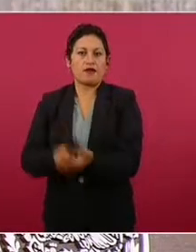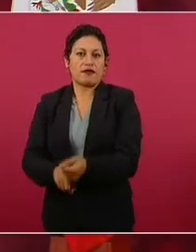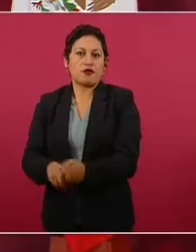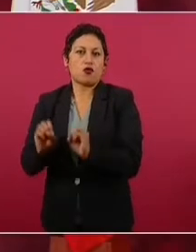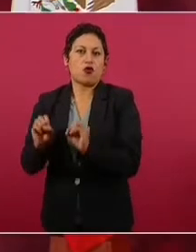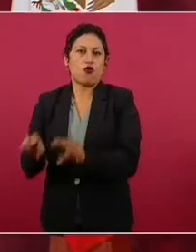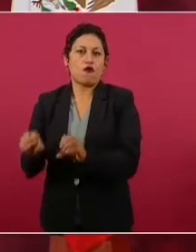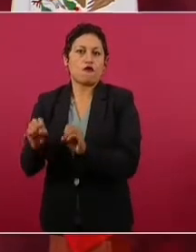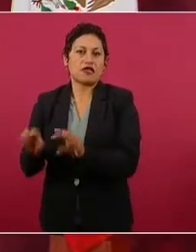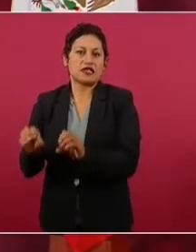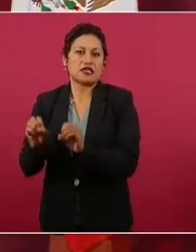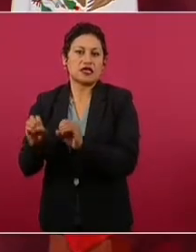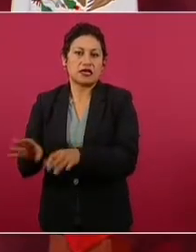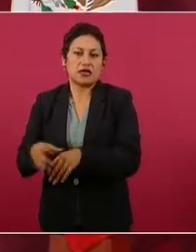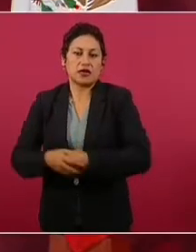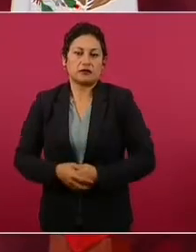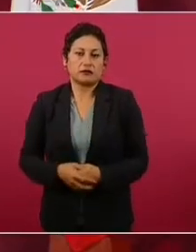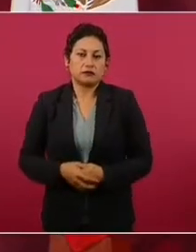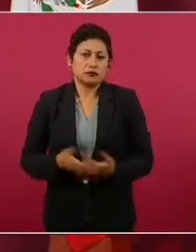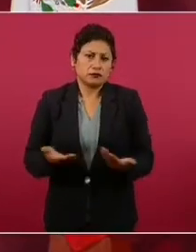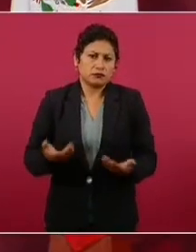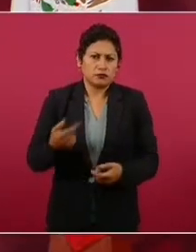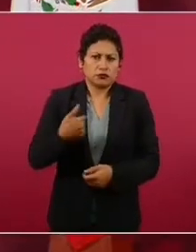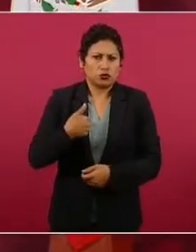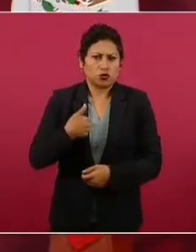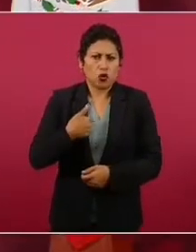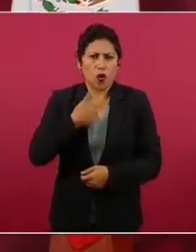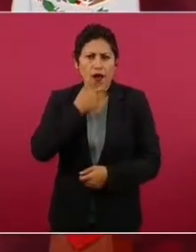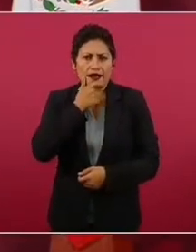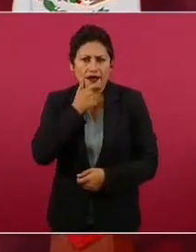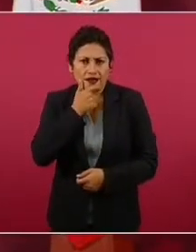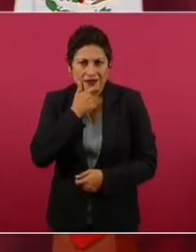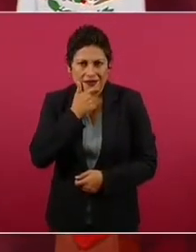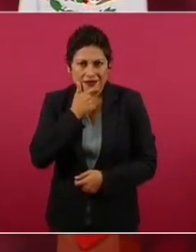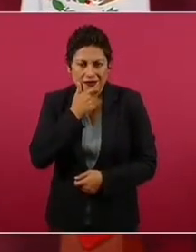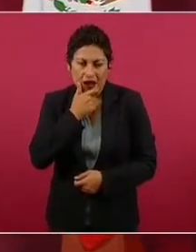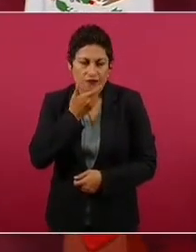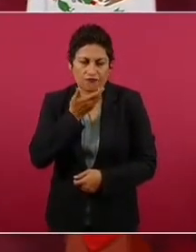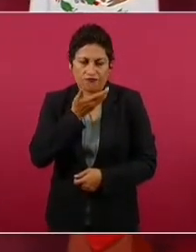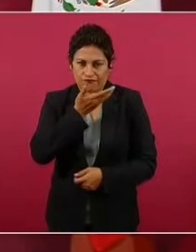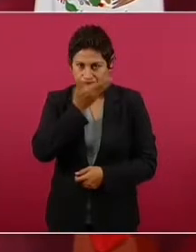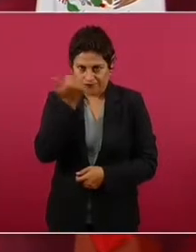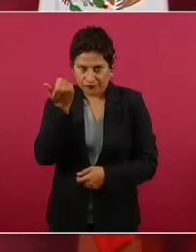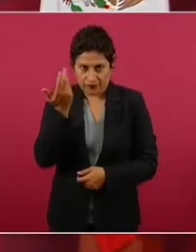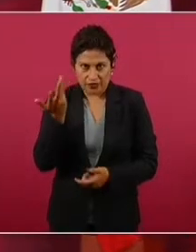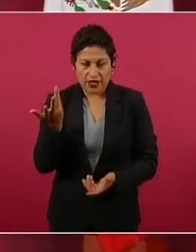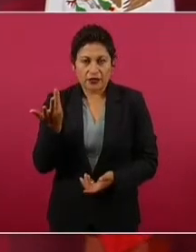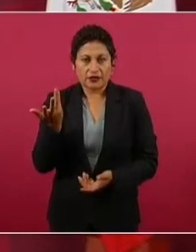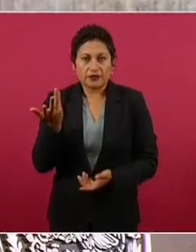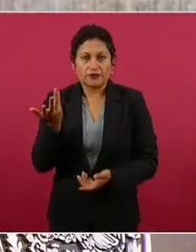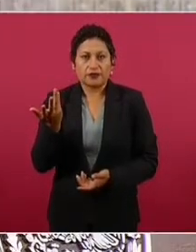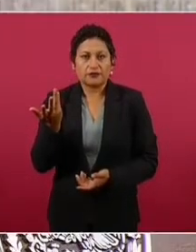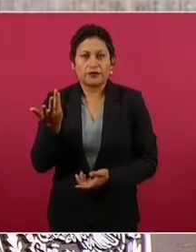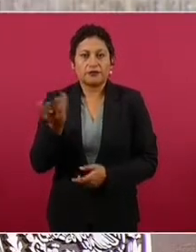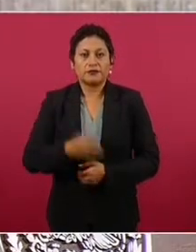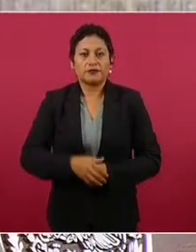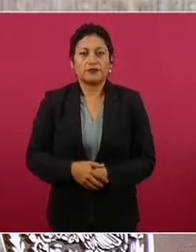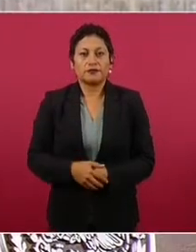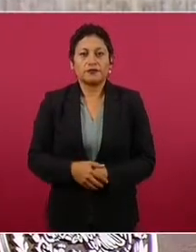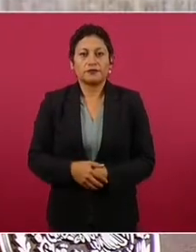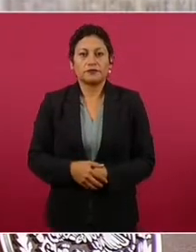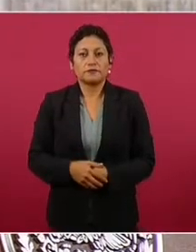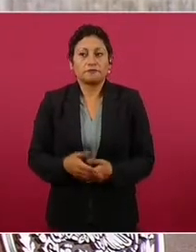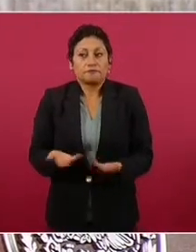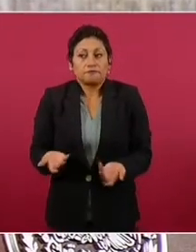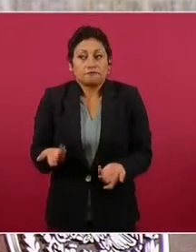Y como no hablo inglés, trajeron